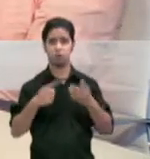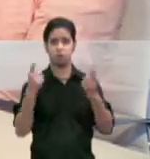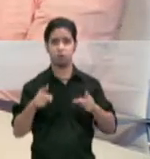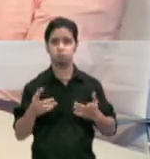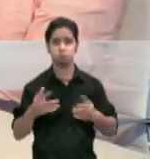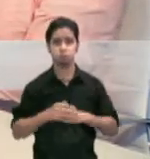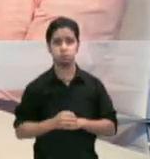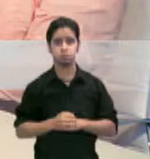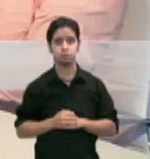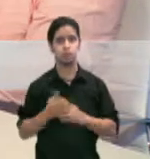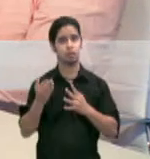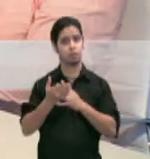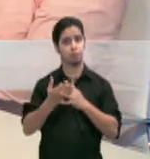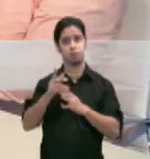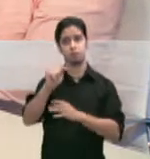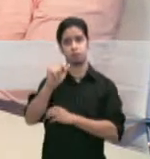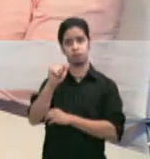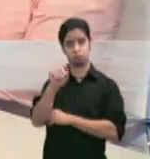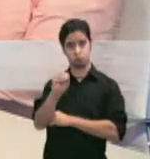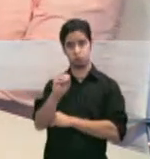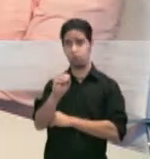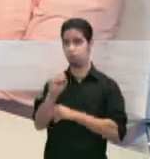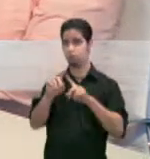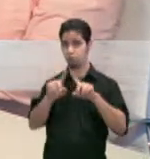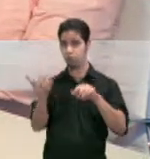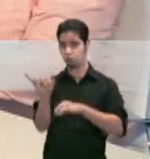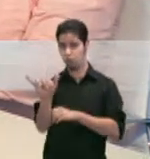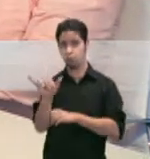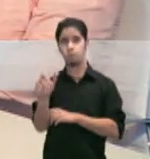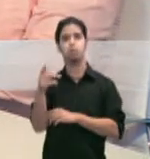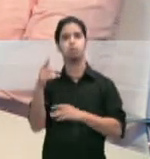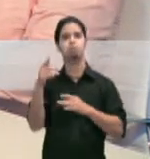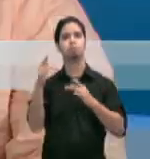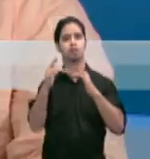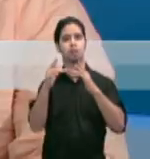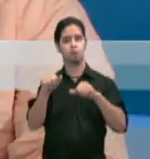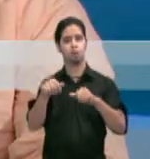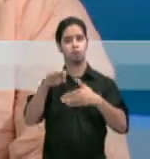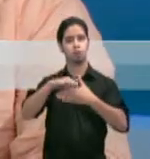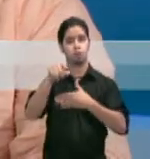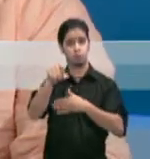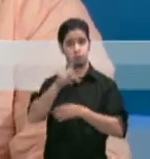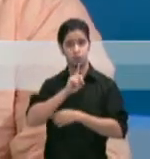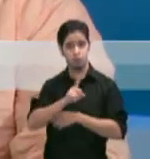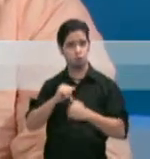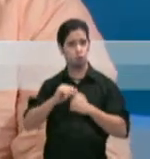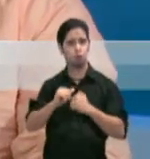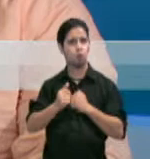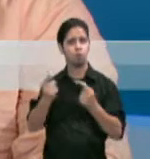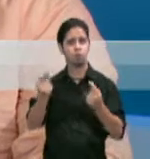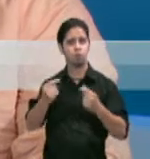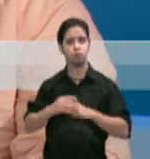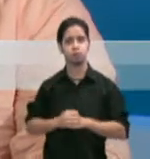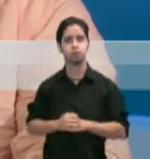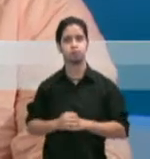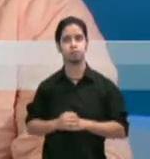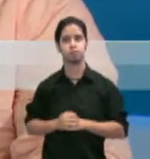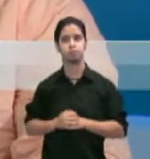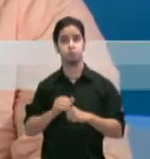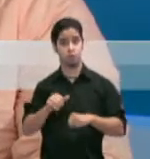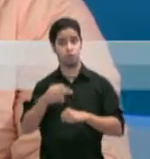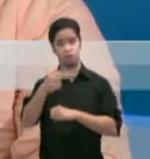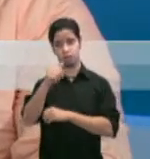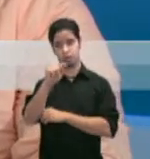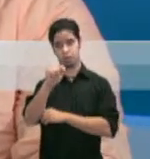caso a través de mensajes de texto, pero también a través de la página pueden votar por ti. ¿Cómo lo hacen? Pueden entrar a hit3001.com y votar